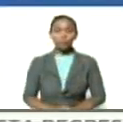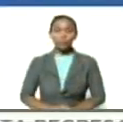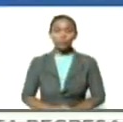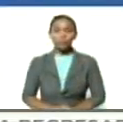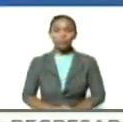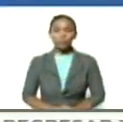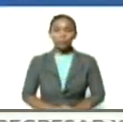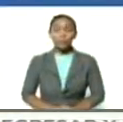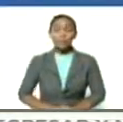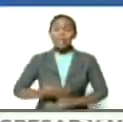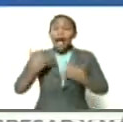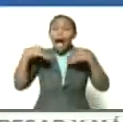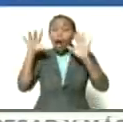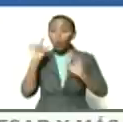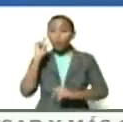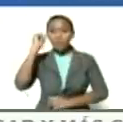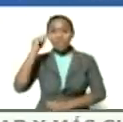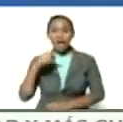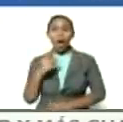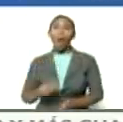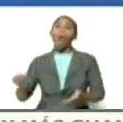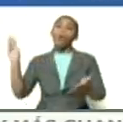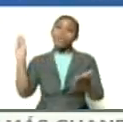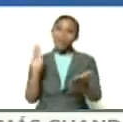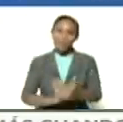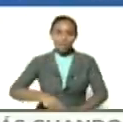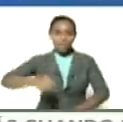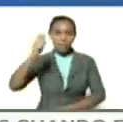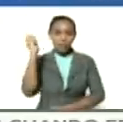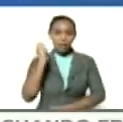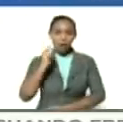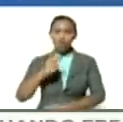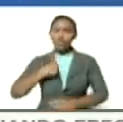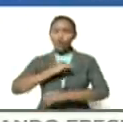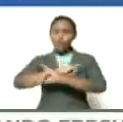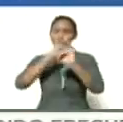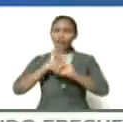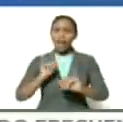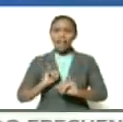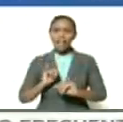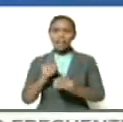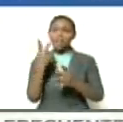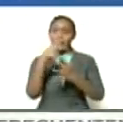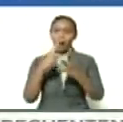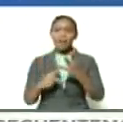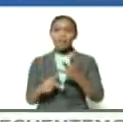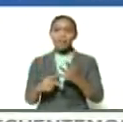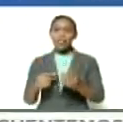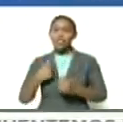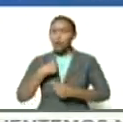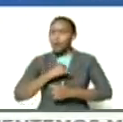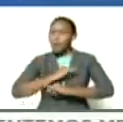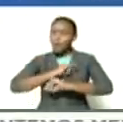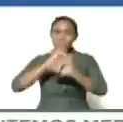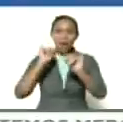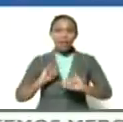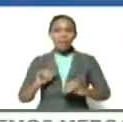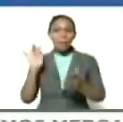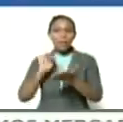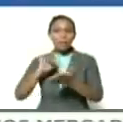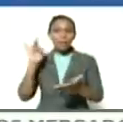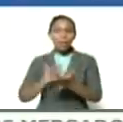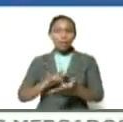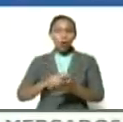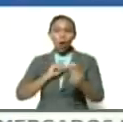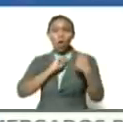si algún día pudiera volver a ser diputado sería feliz lo he dicho varias veces sería muy feliz participando